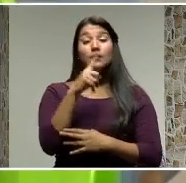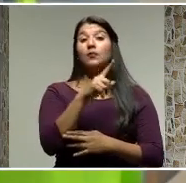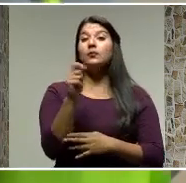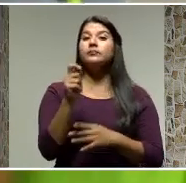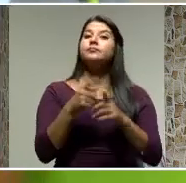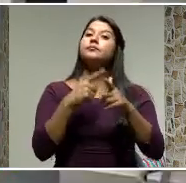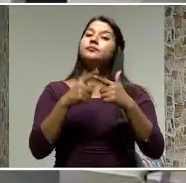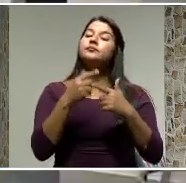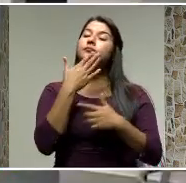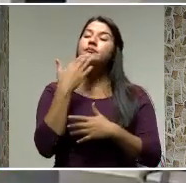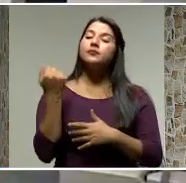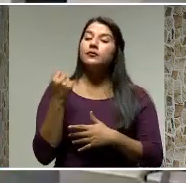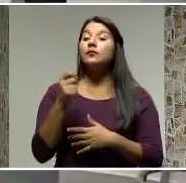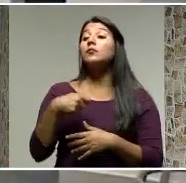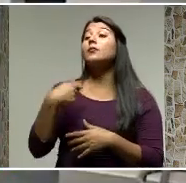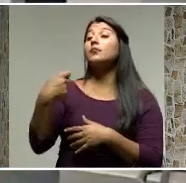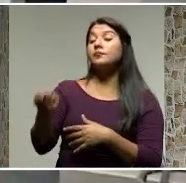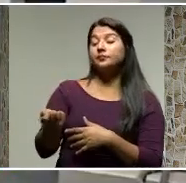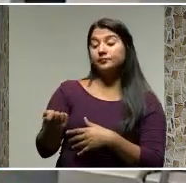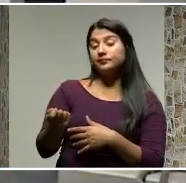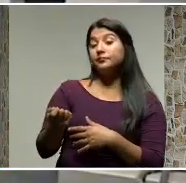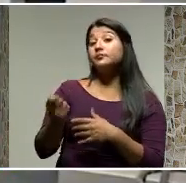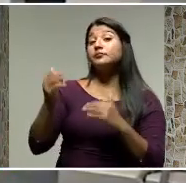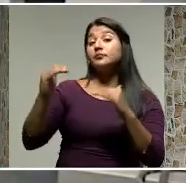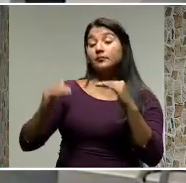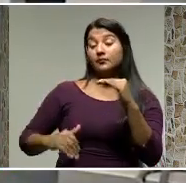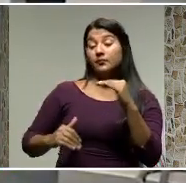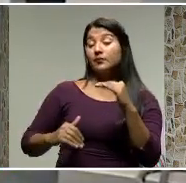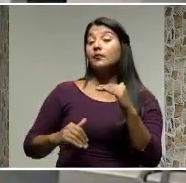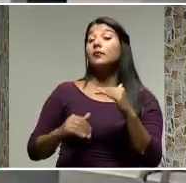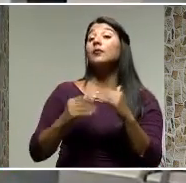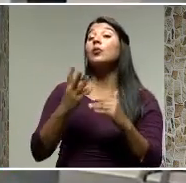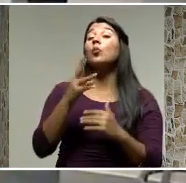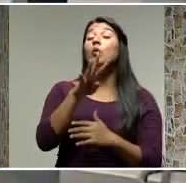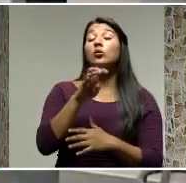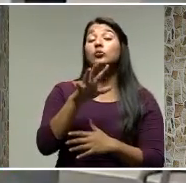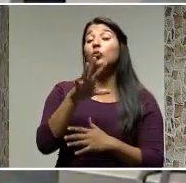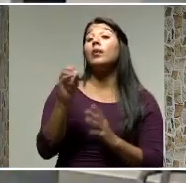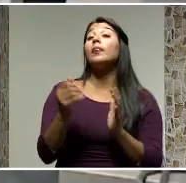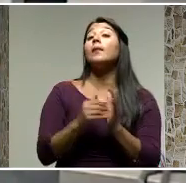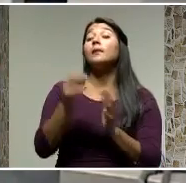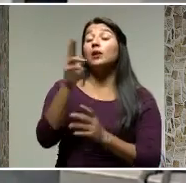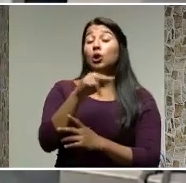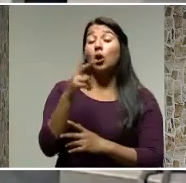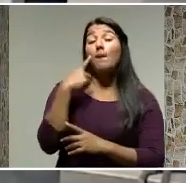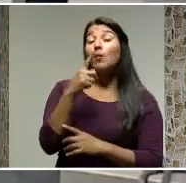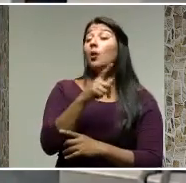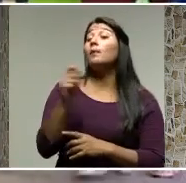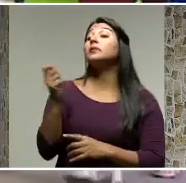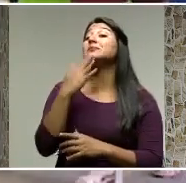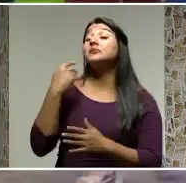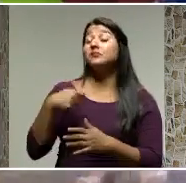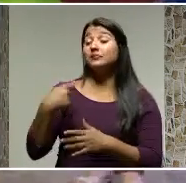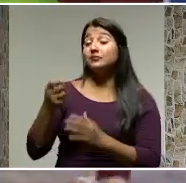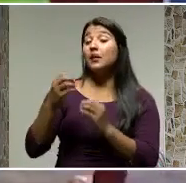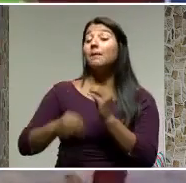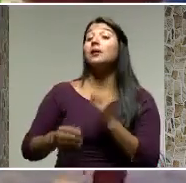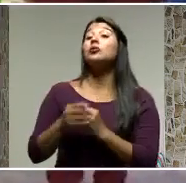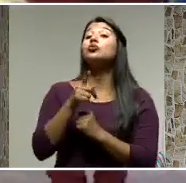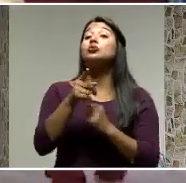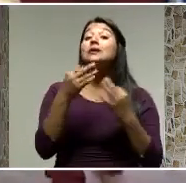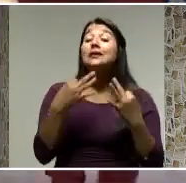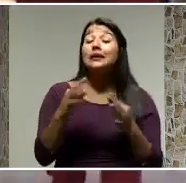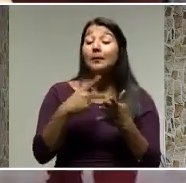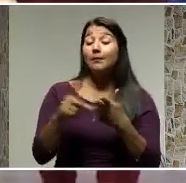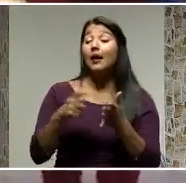lo ideal es que la cuota de los créditos sea inferior a los 450 mil colones mensuales. Trate de cancelar las deudas